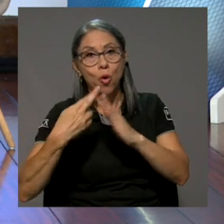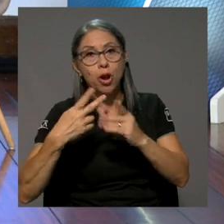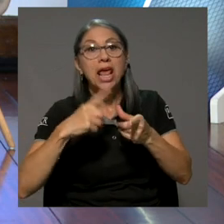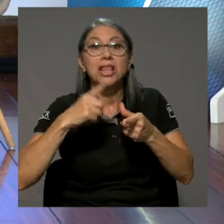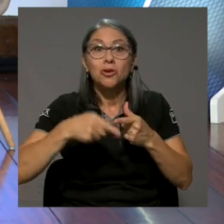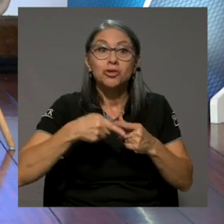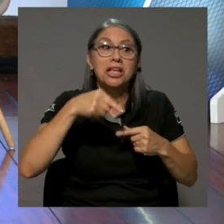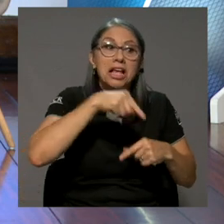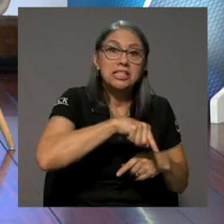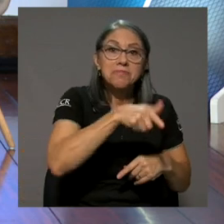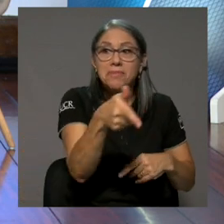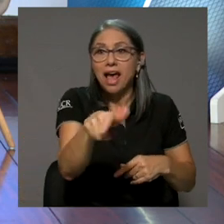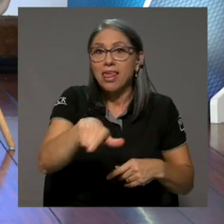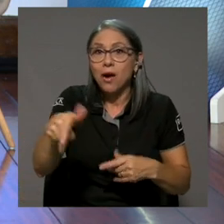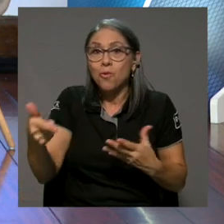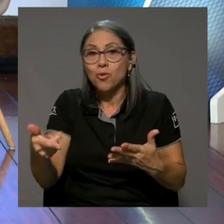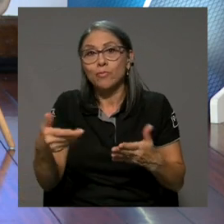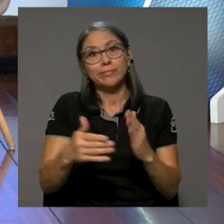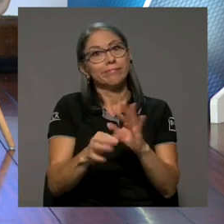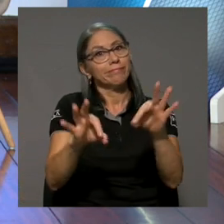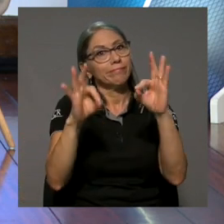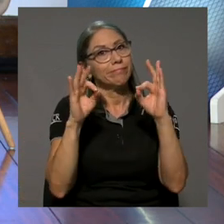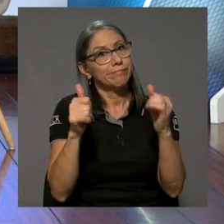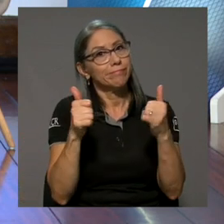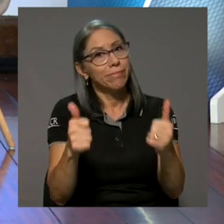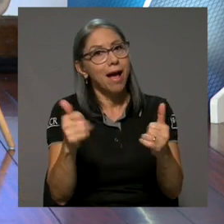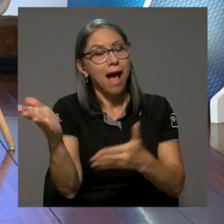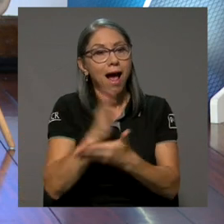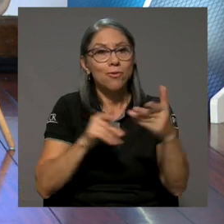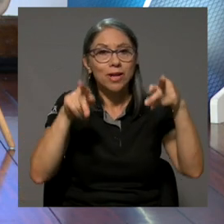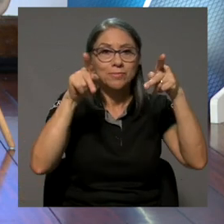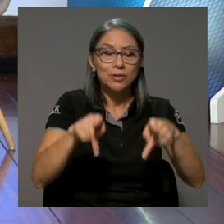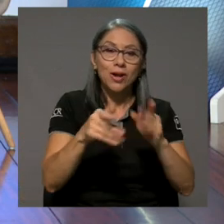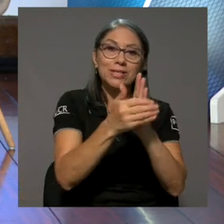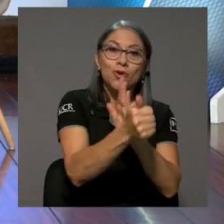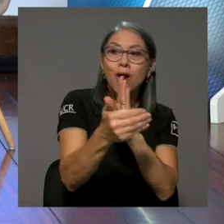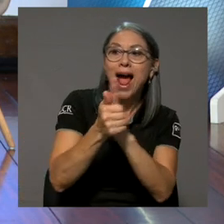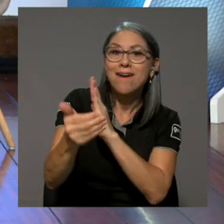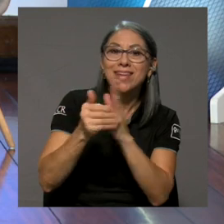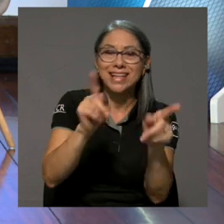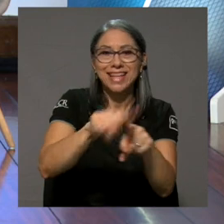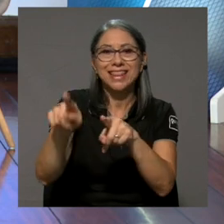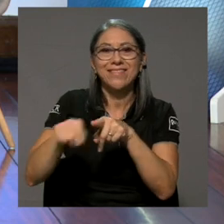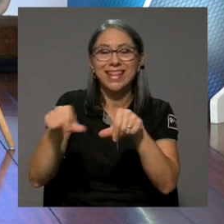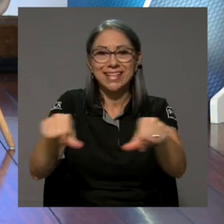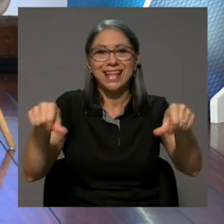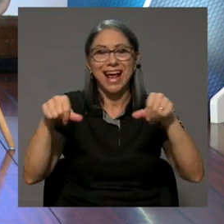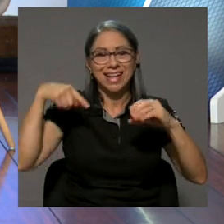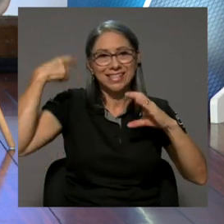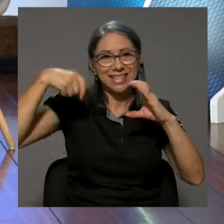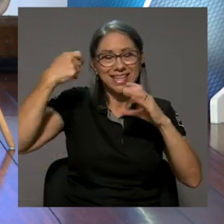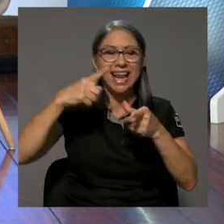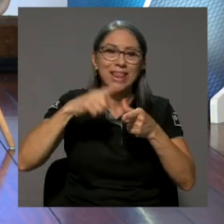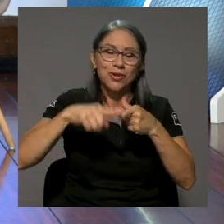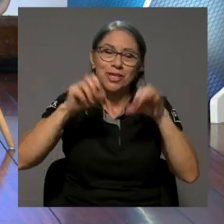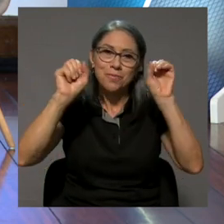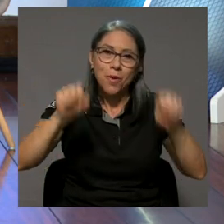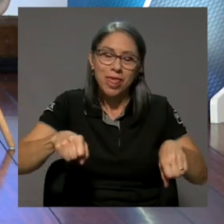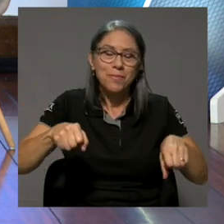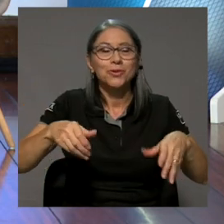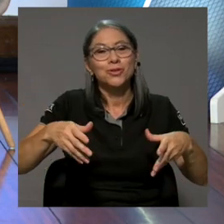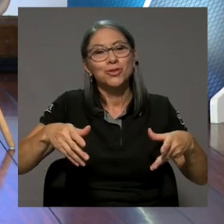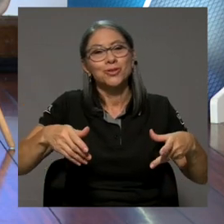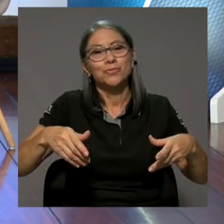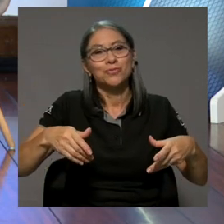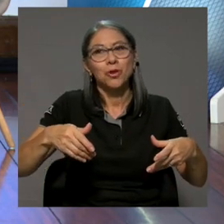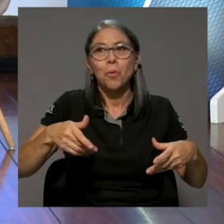ido, que cada uno se va... Por suerte, hay gente que son muy hábiles en varias disciplinas del cine, entonces